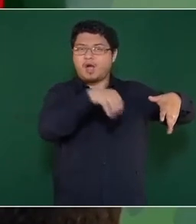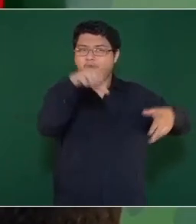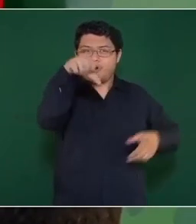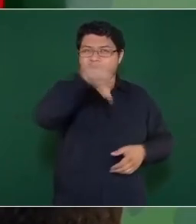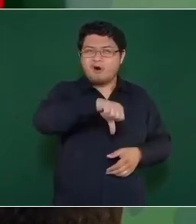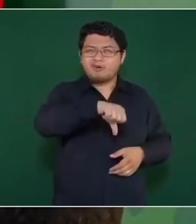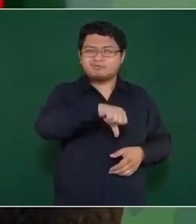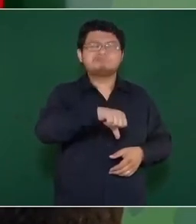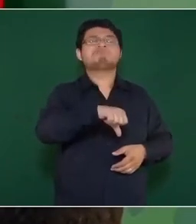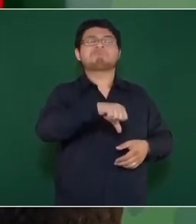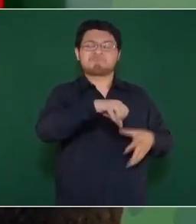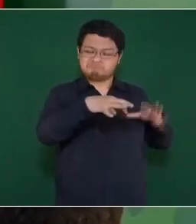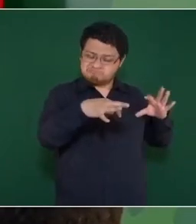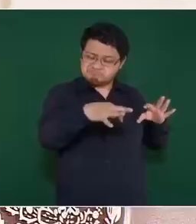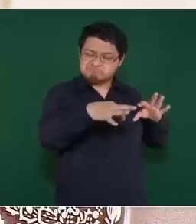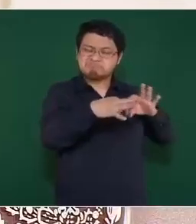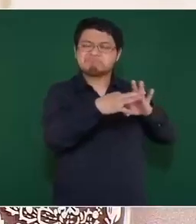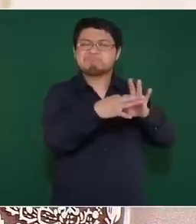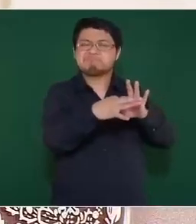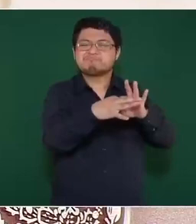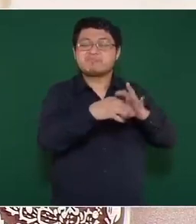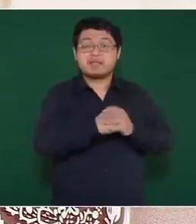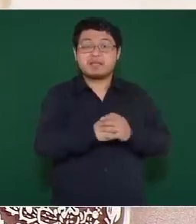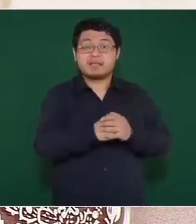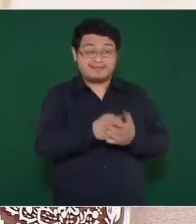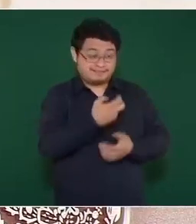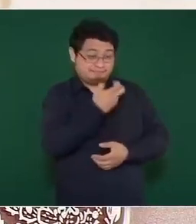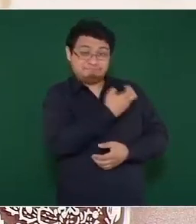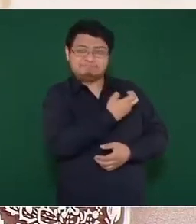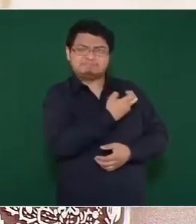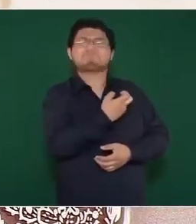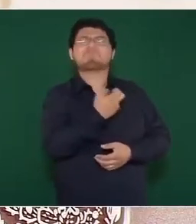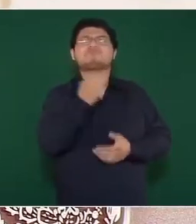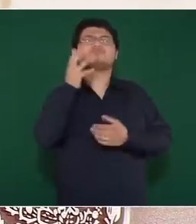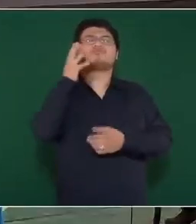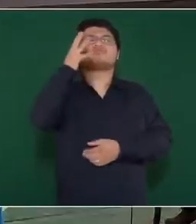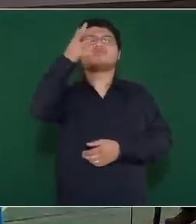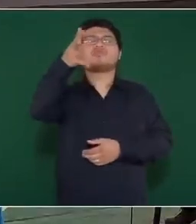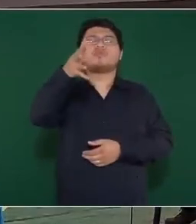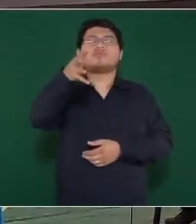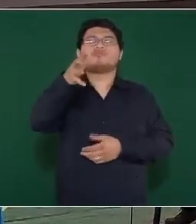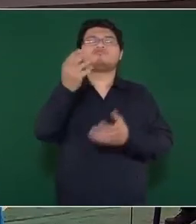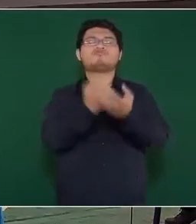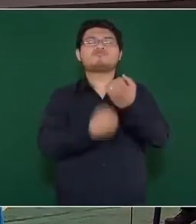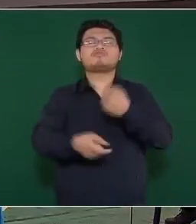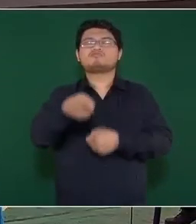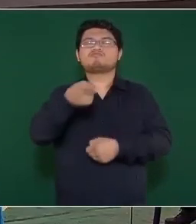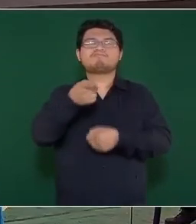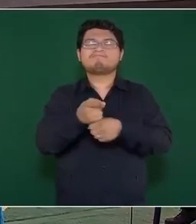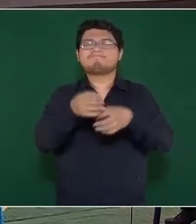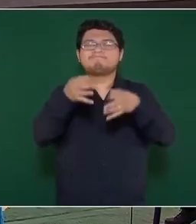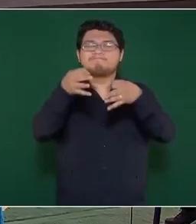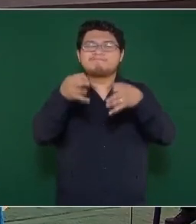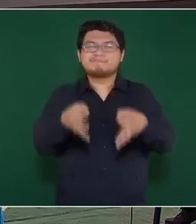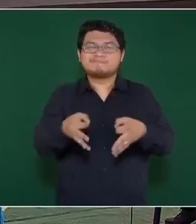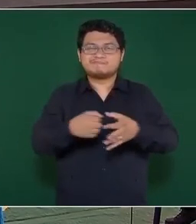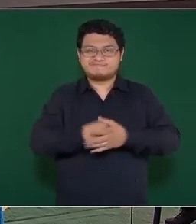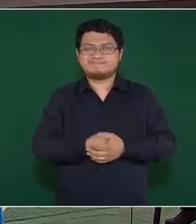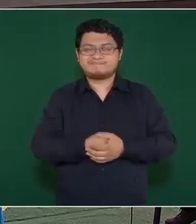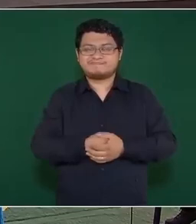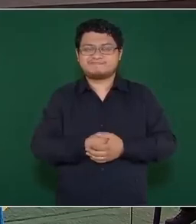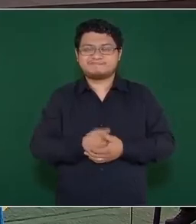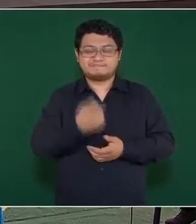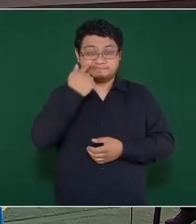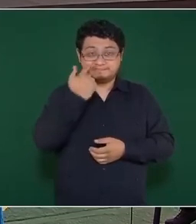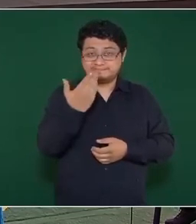Esa es la esperanza del relevo generacional, ellos son el alba. Quisiera que pasáramos